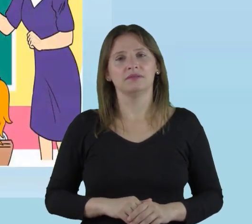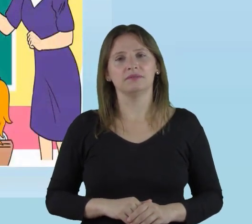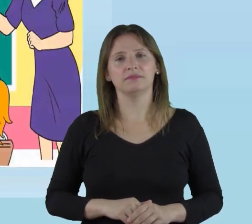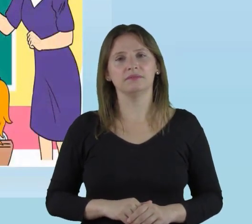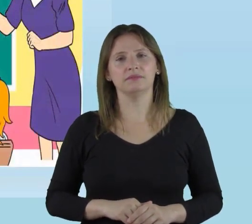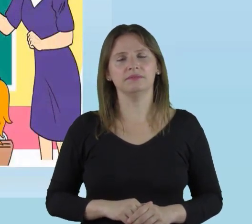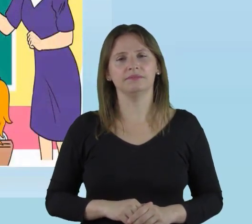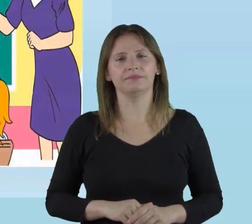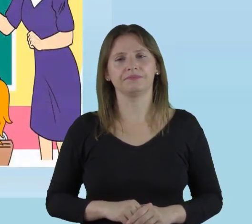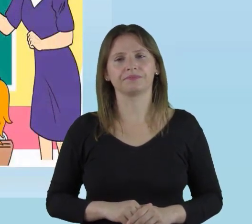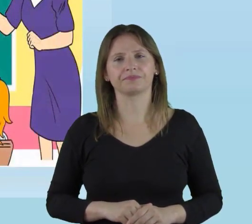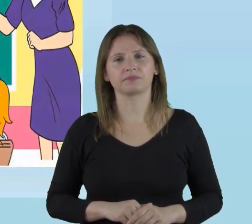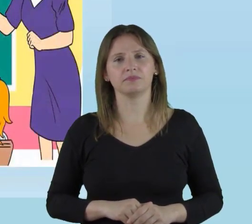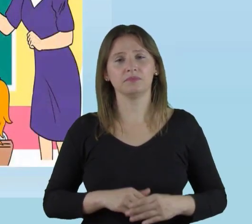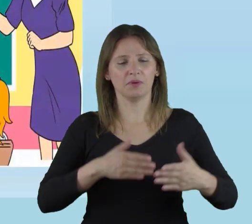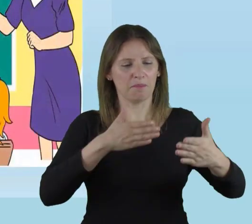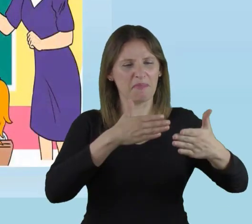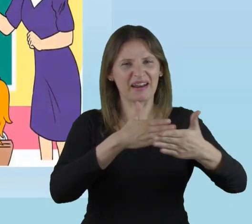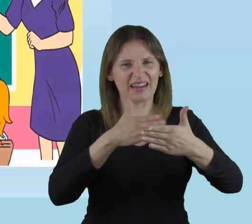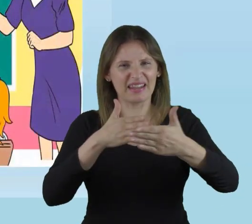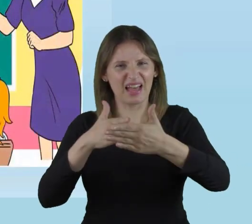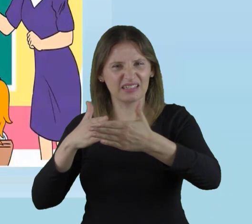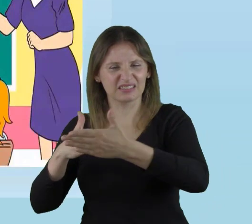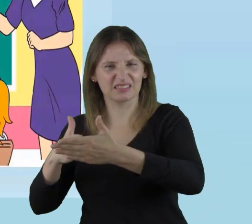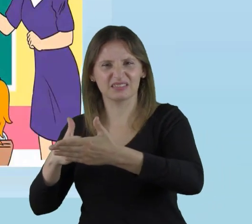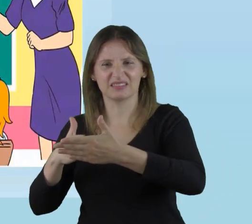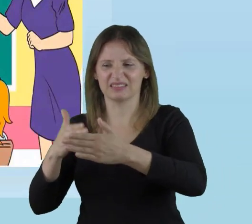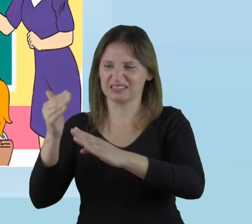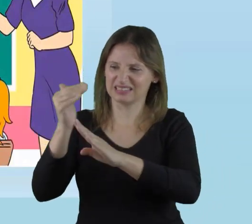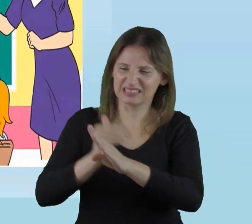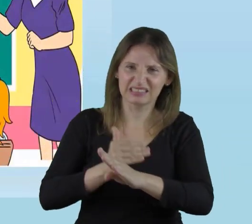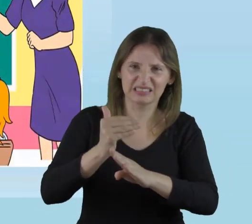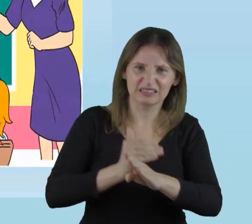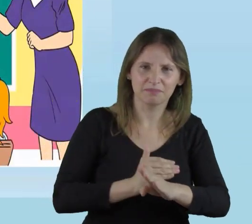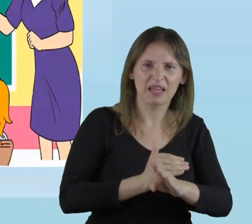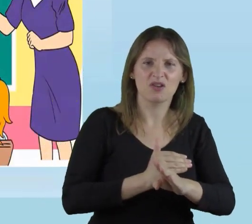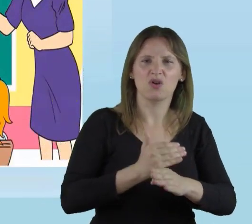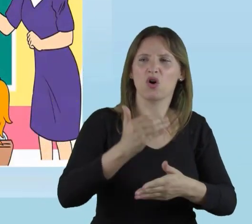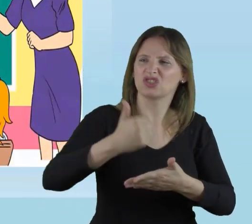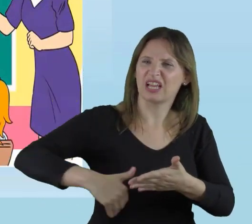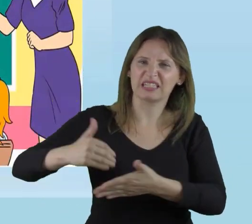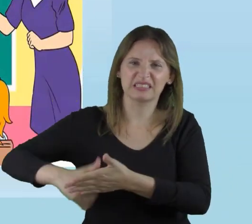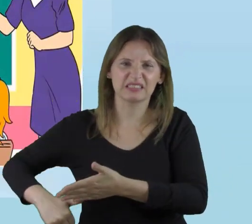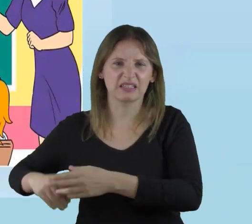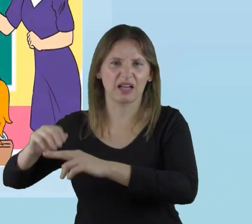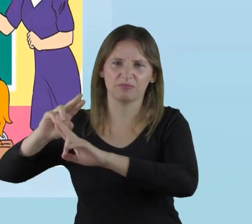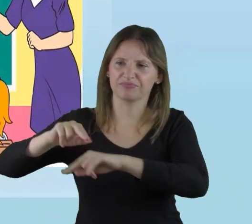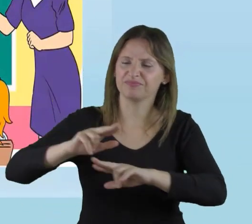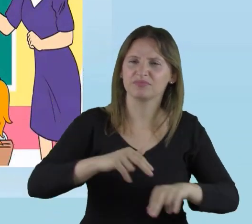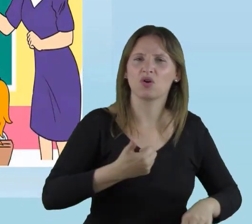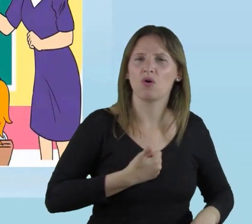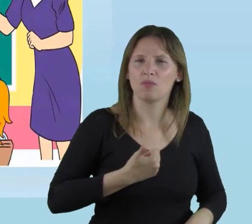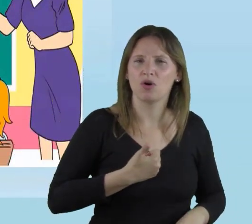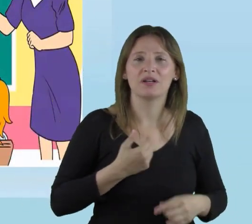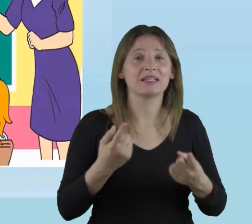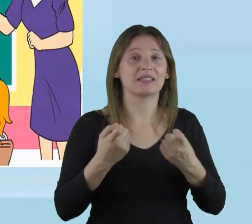¿Cómo minimizar las barreras? Tenemos que